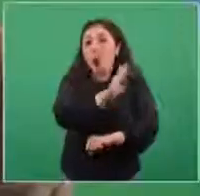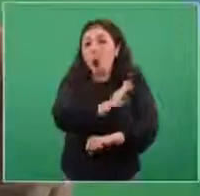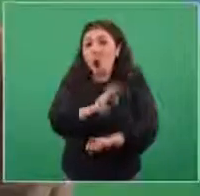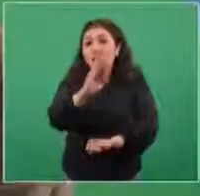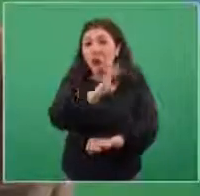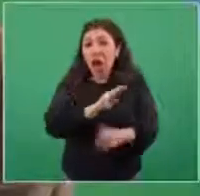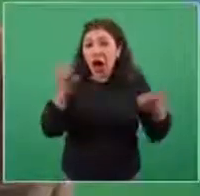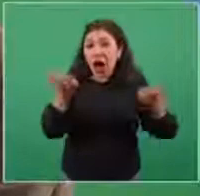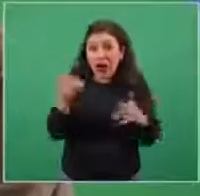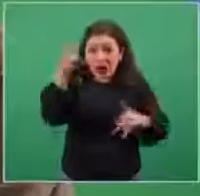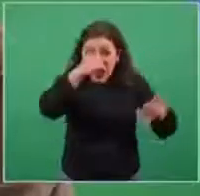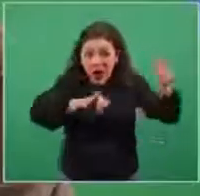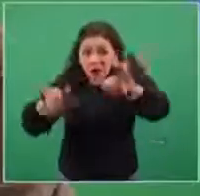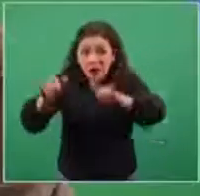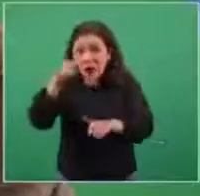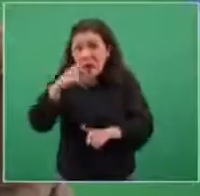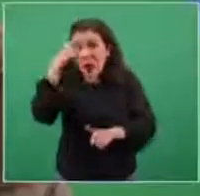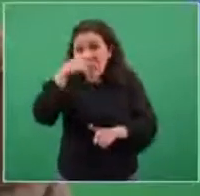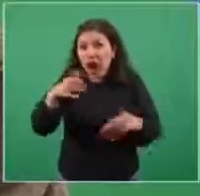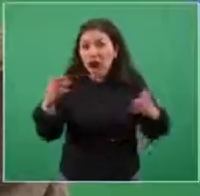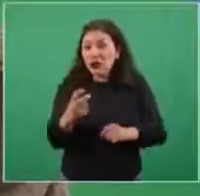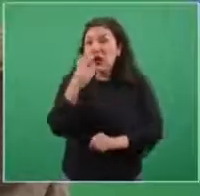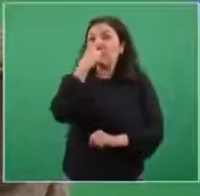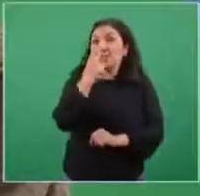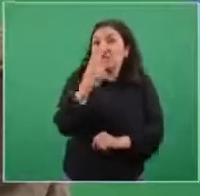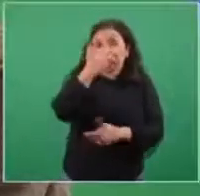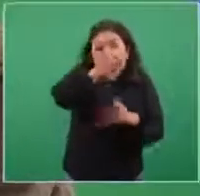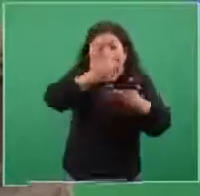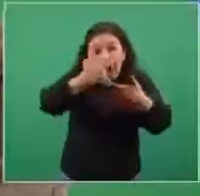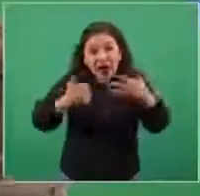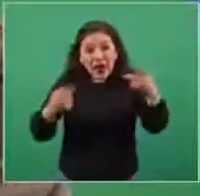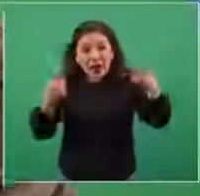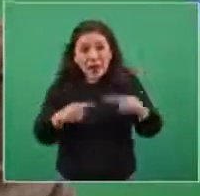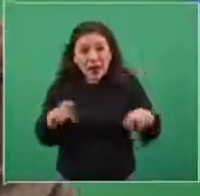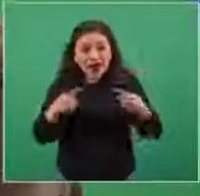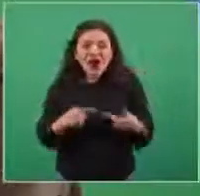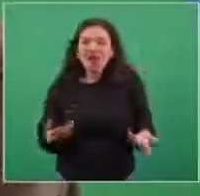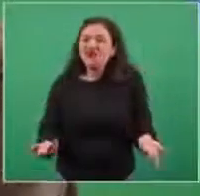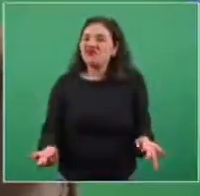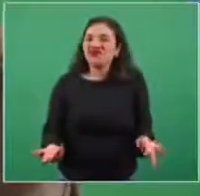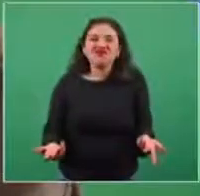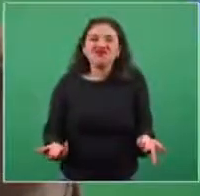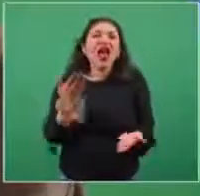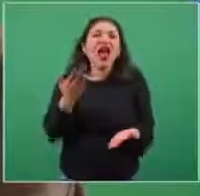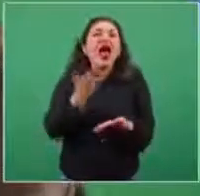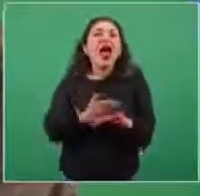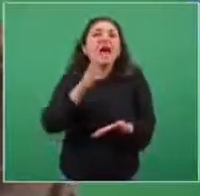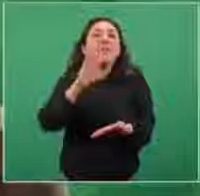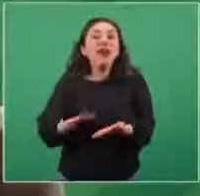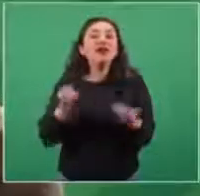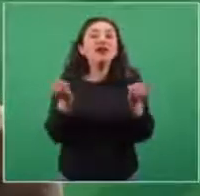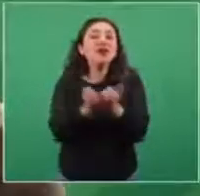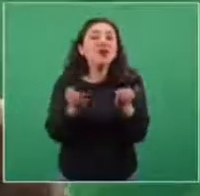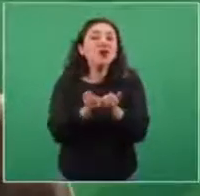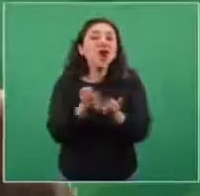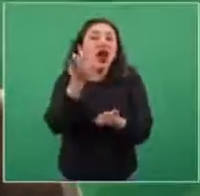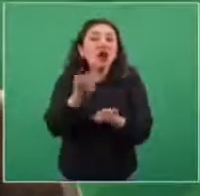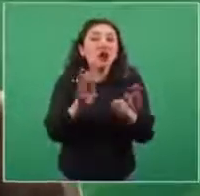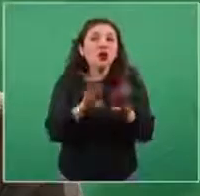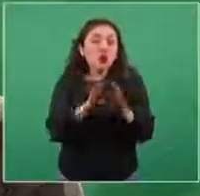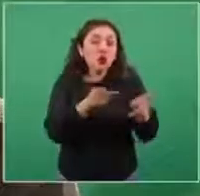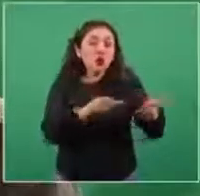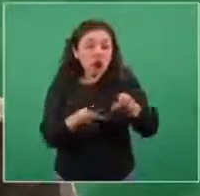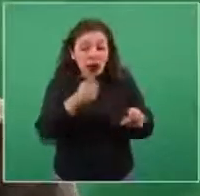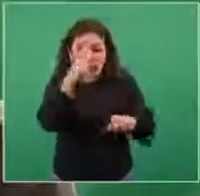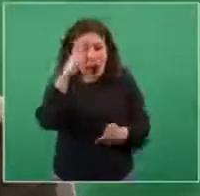laboratorios necesarios para hacerles la prueba. Evidentemente, además les afectaría los planes